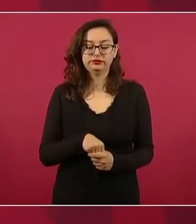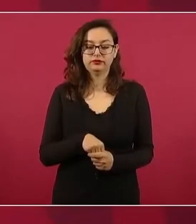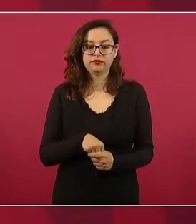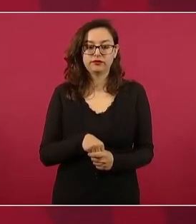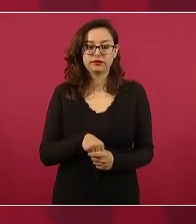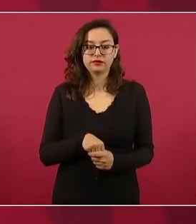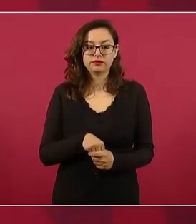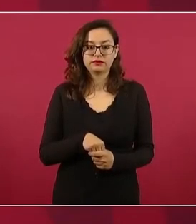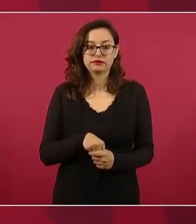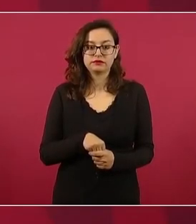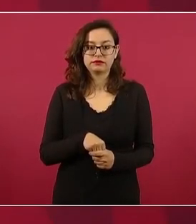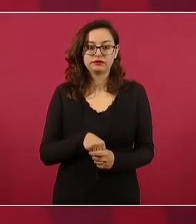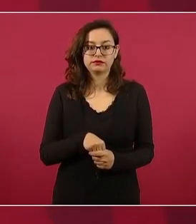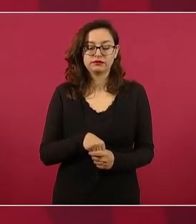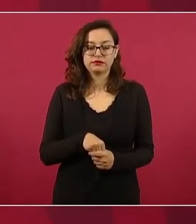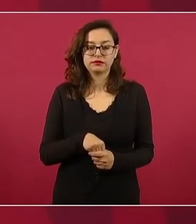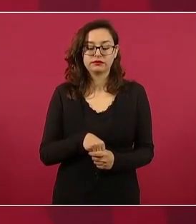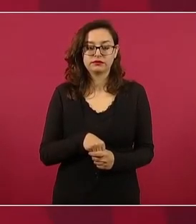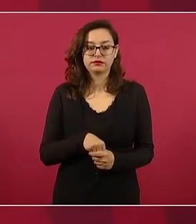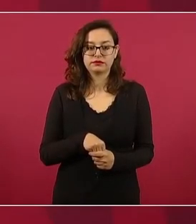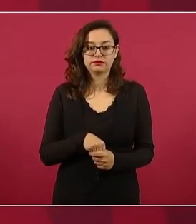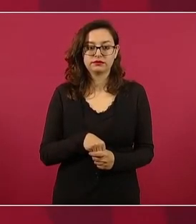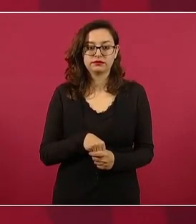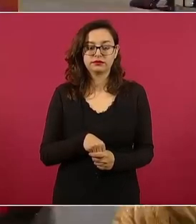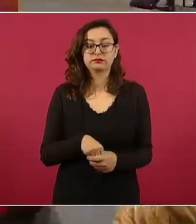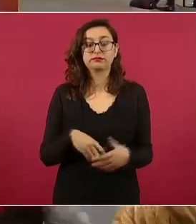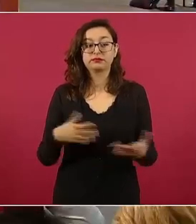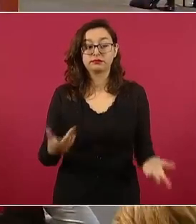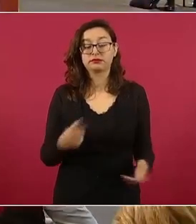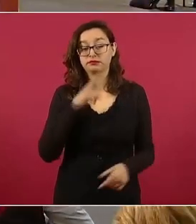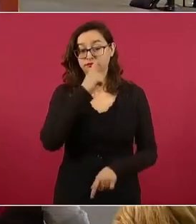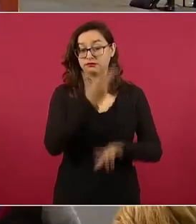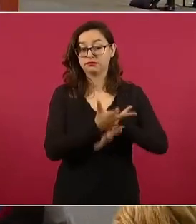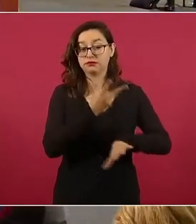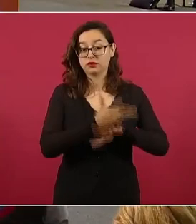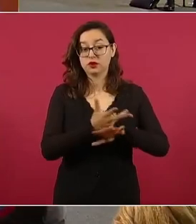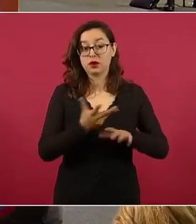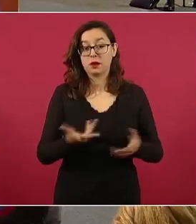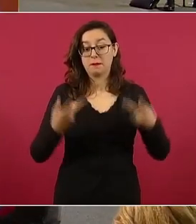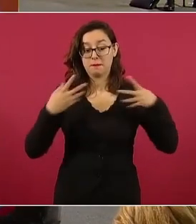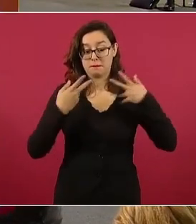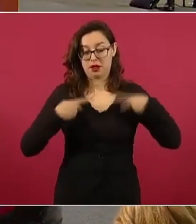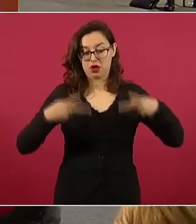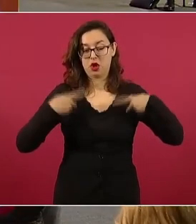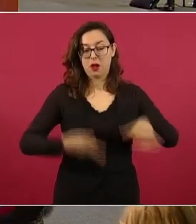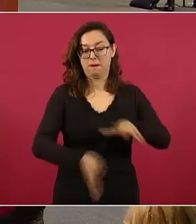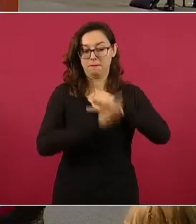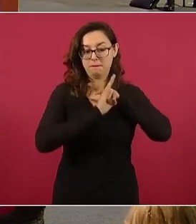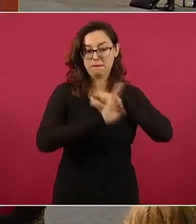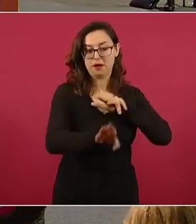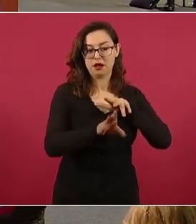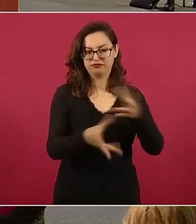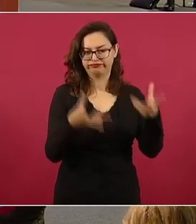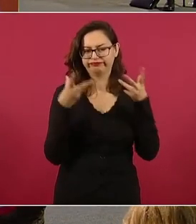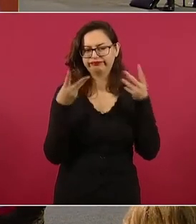es México con 38 millones de